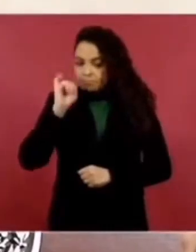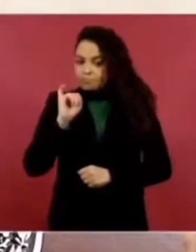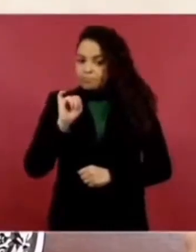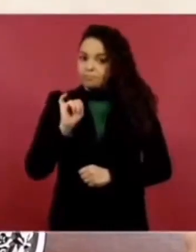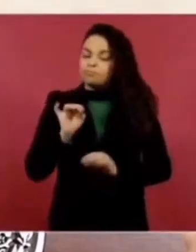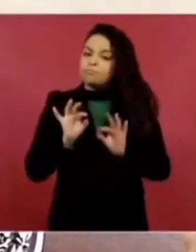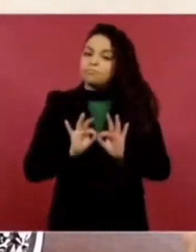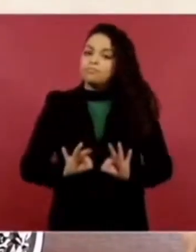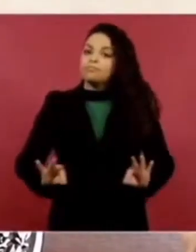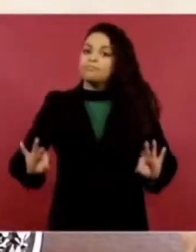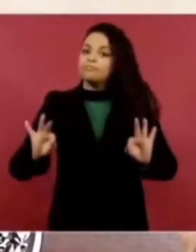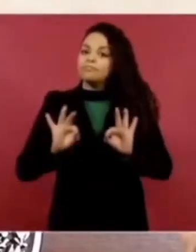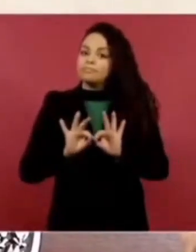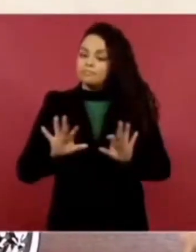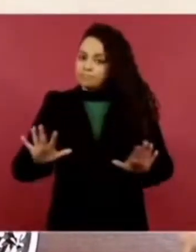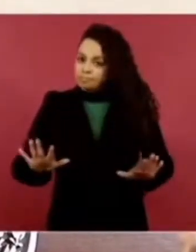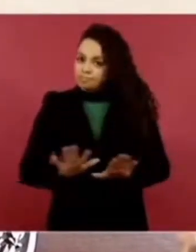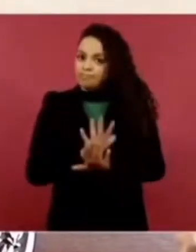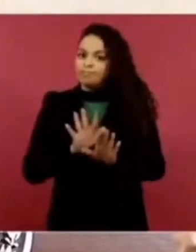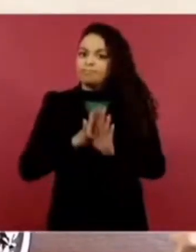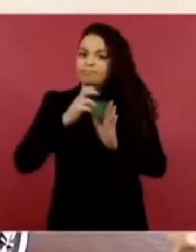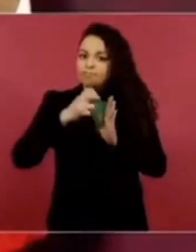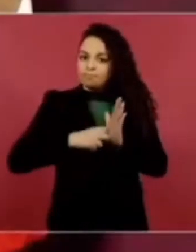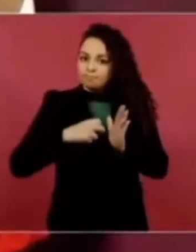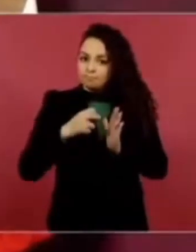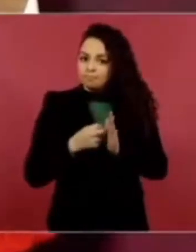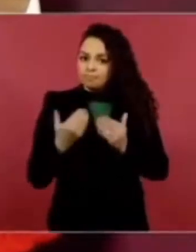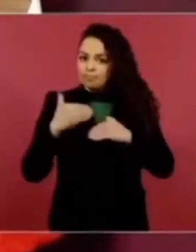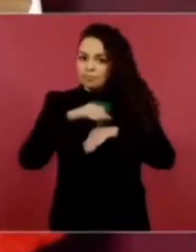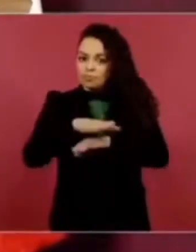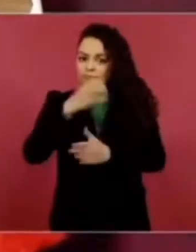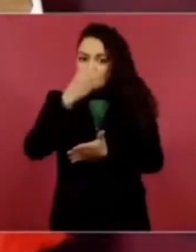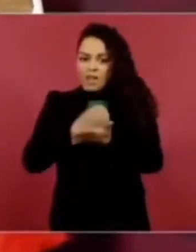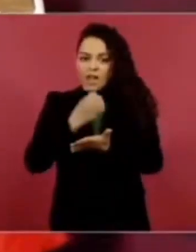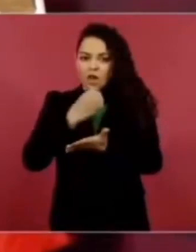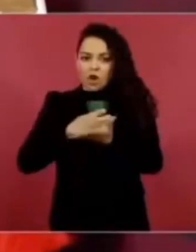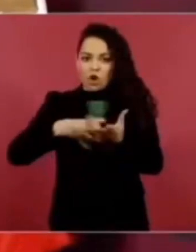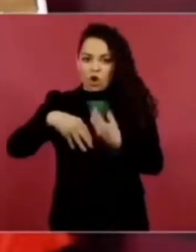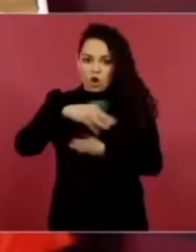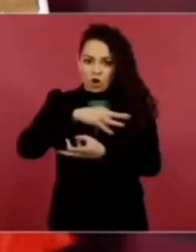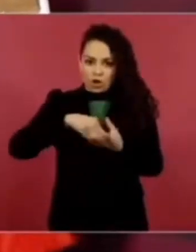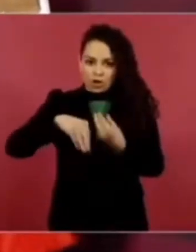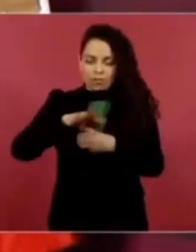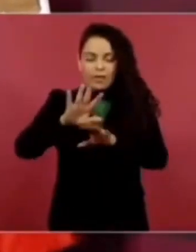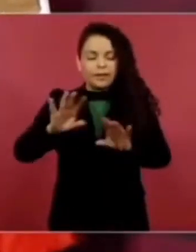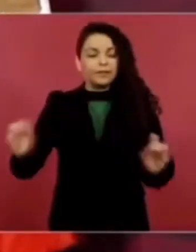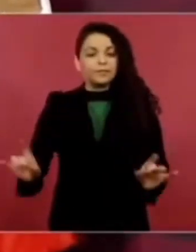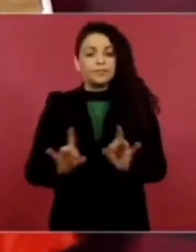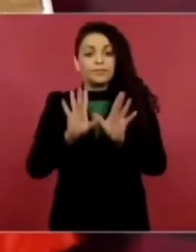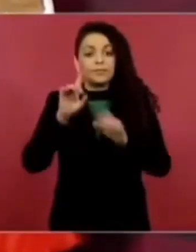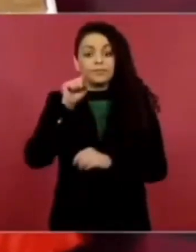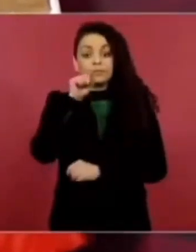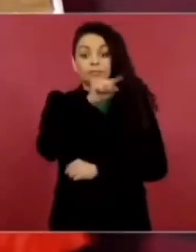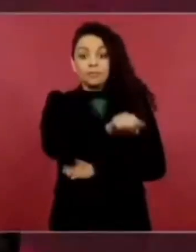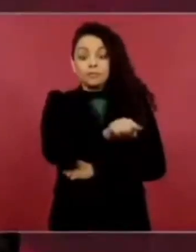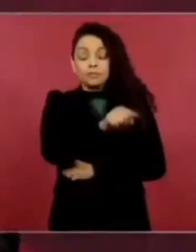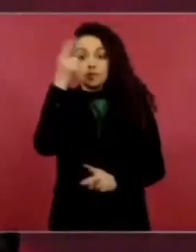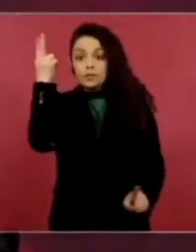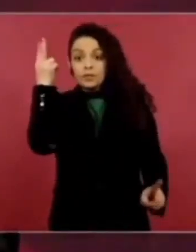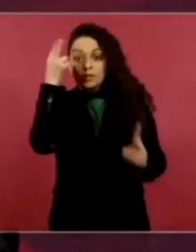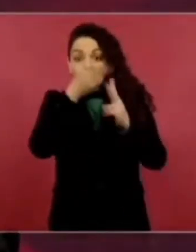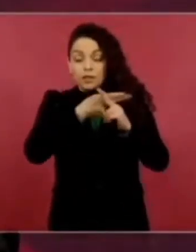económica. Entonces, conociendo todo esto, bueno, lo asesinan, nos dolió mucho,